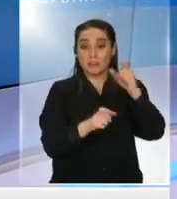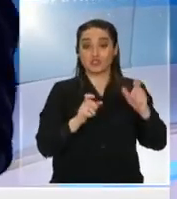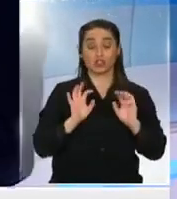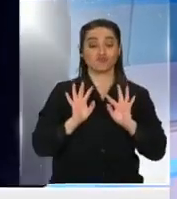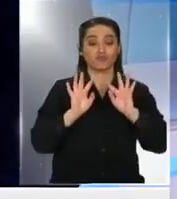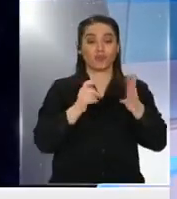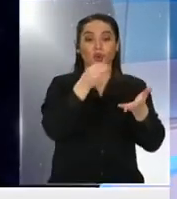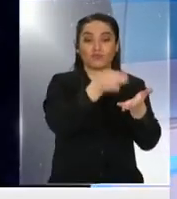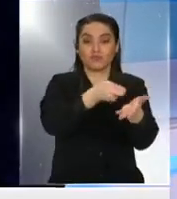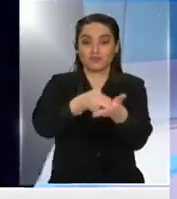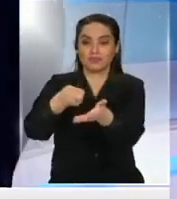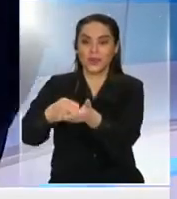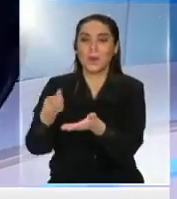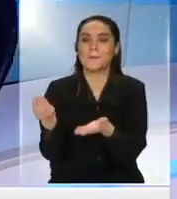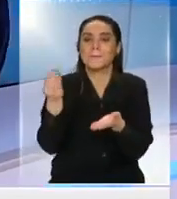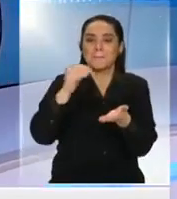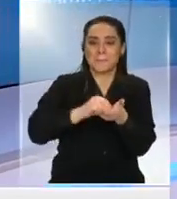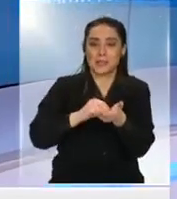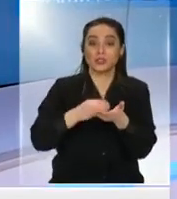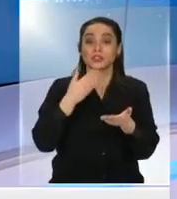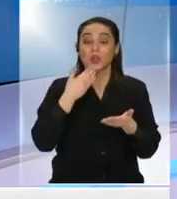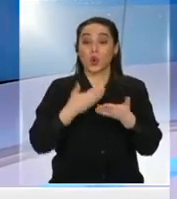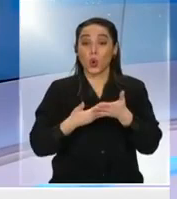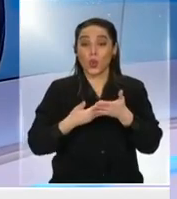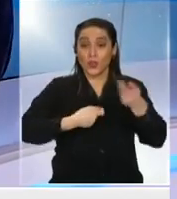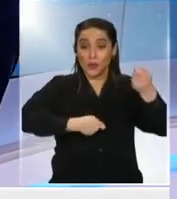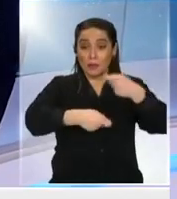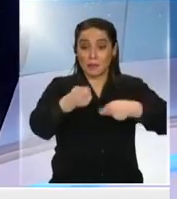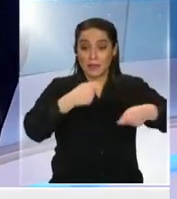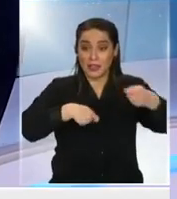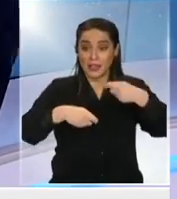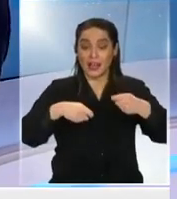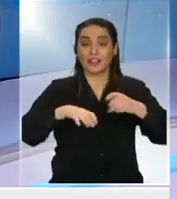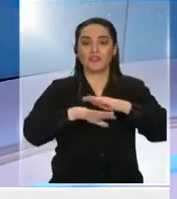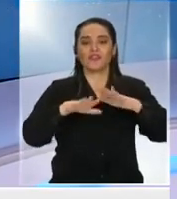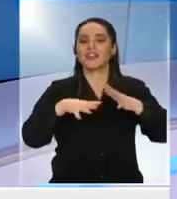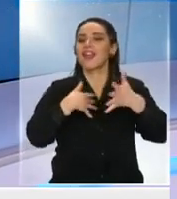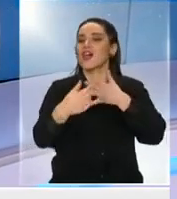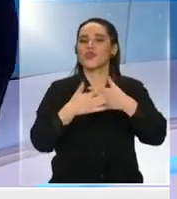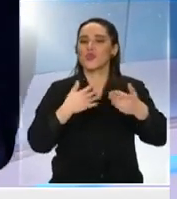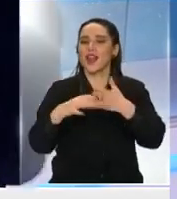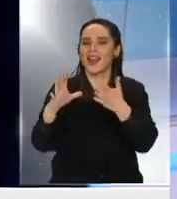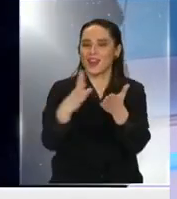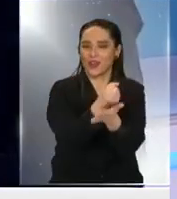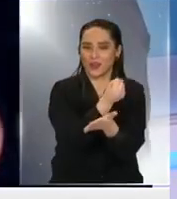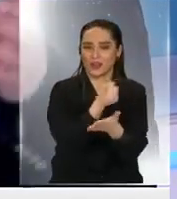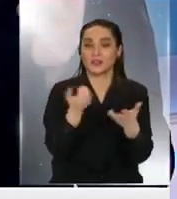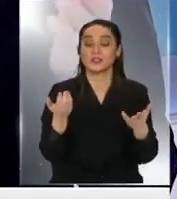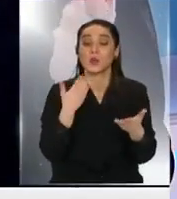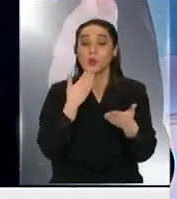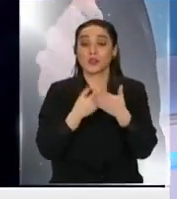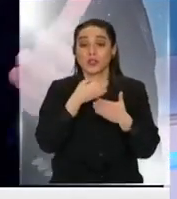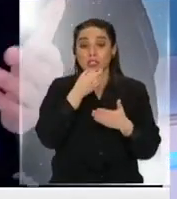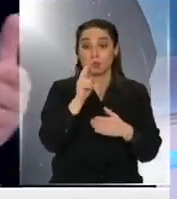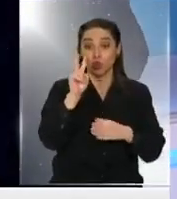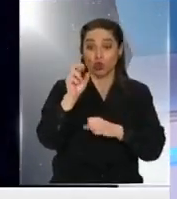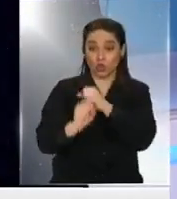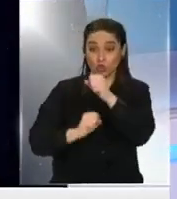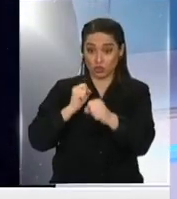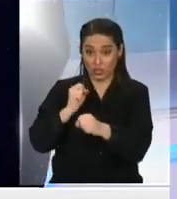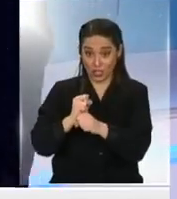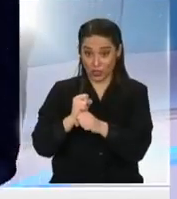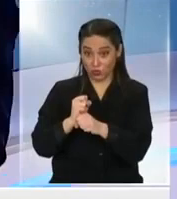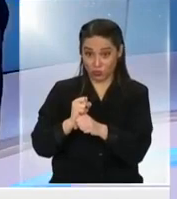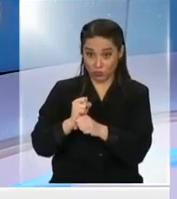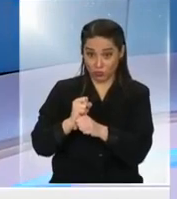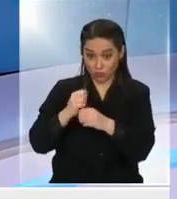PYME. Por lo tanto, cuando el mercado termina de corregir esto se da por sí solo. ¿Qué decimos? Durante los primeros dos años vamos